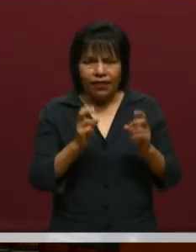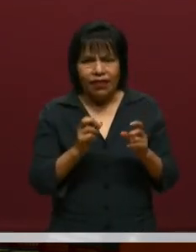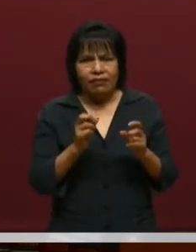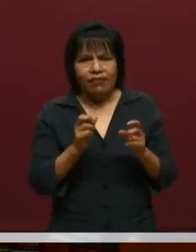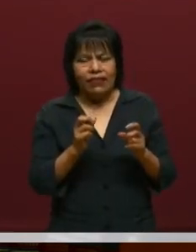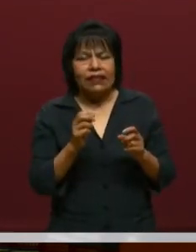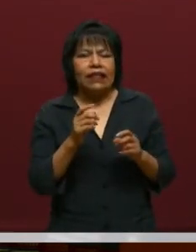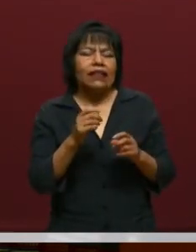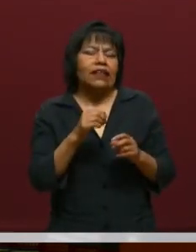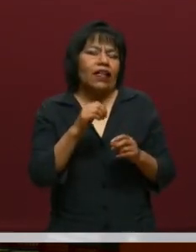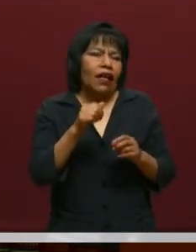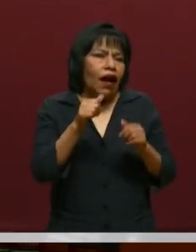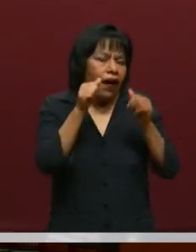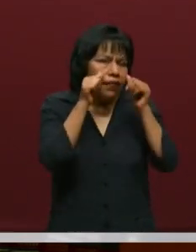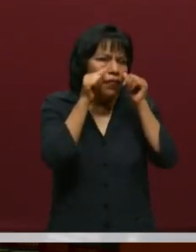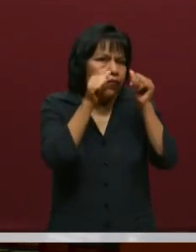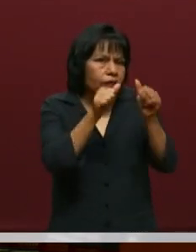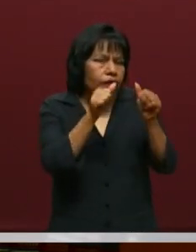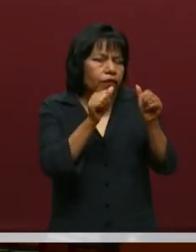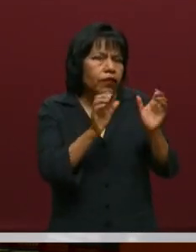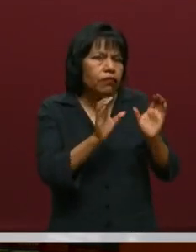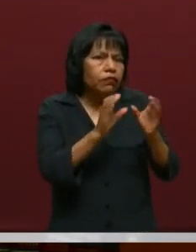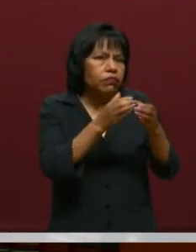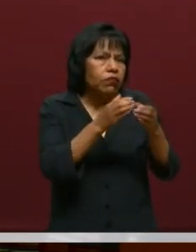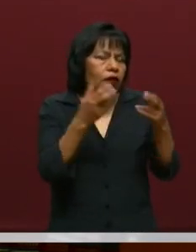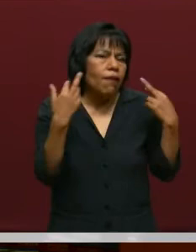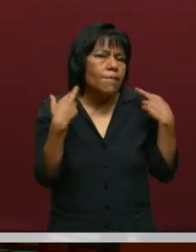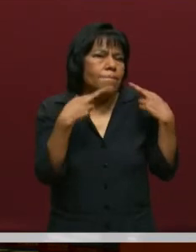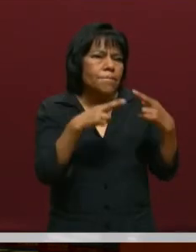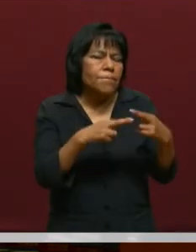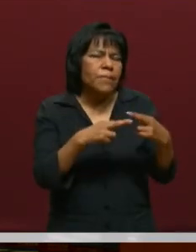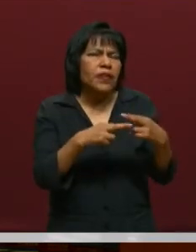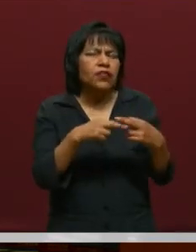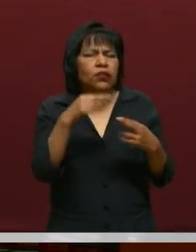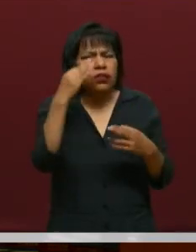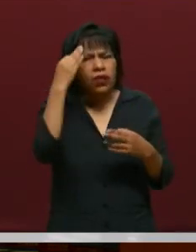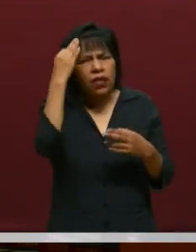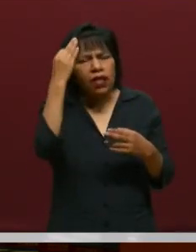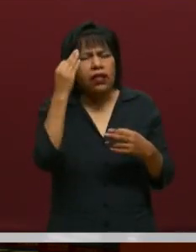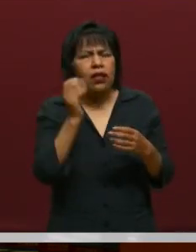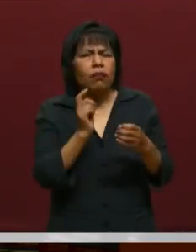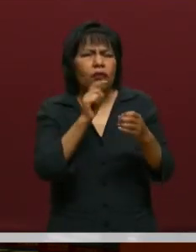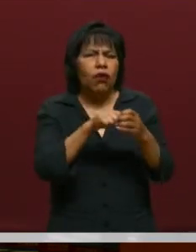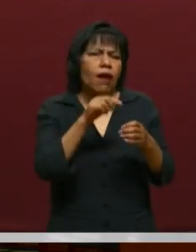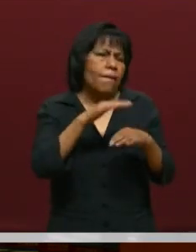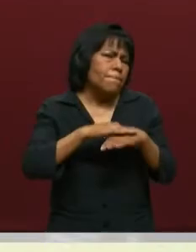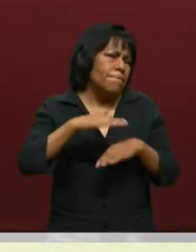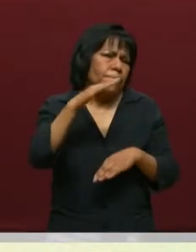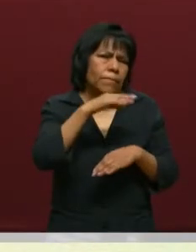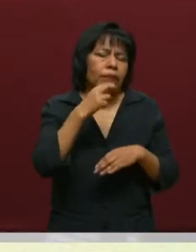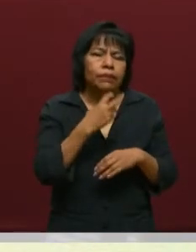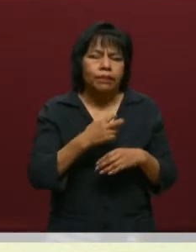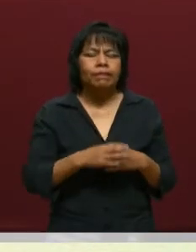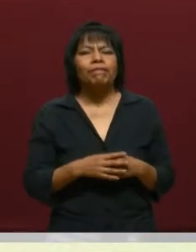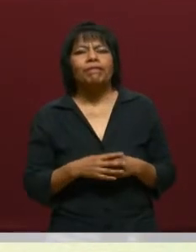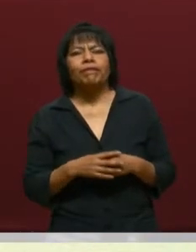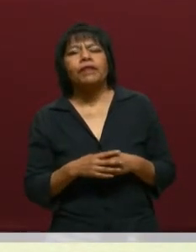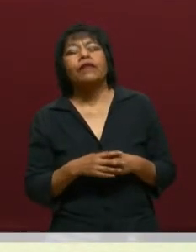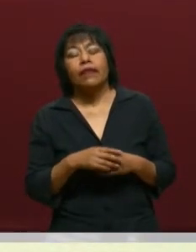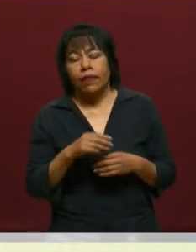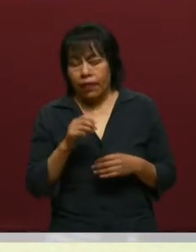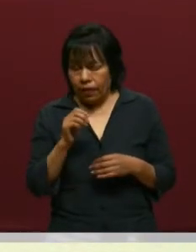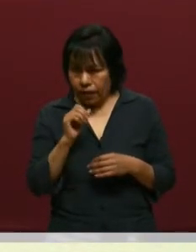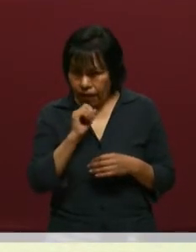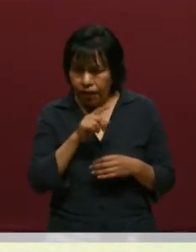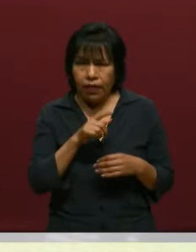atienden los profesores de tiempo completo integrados en cuerpos académicos. Así es, tenemos, también